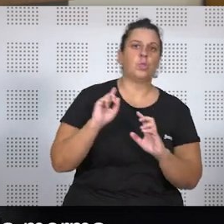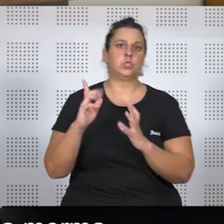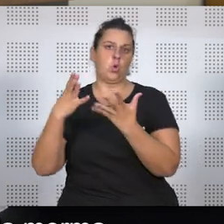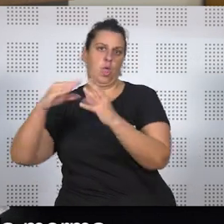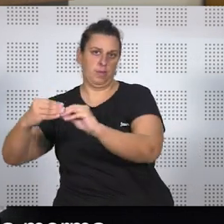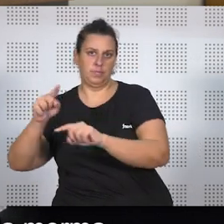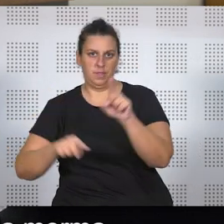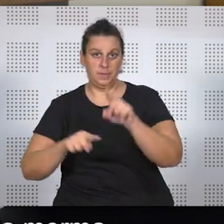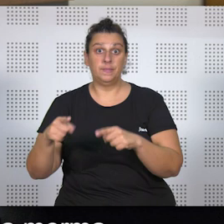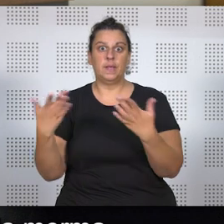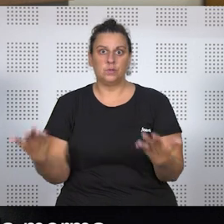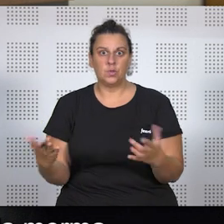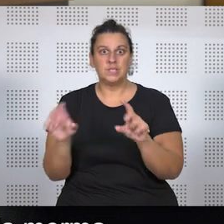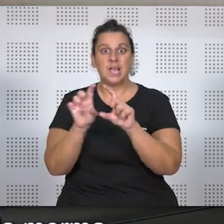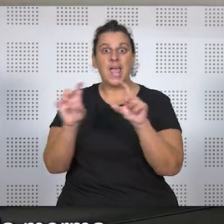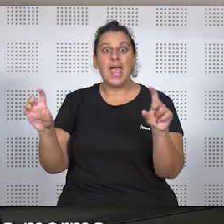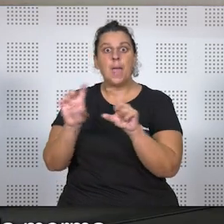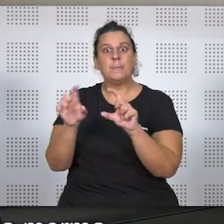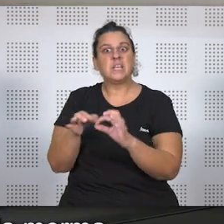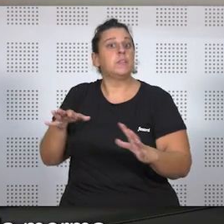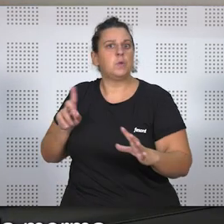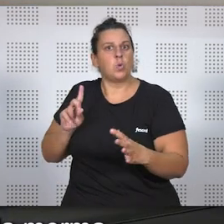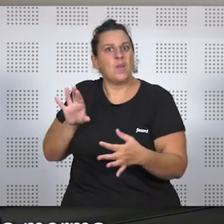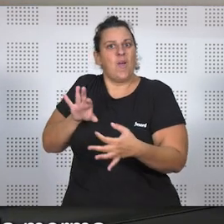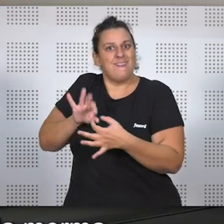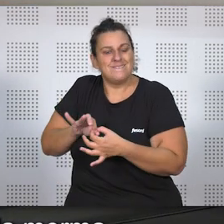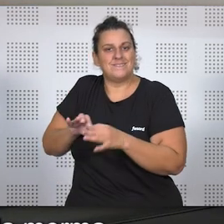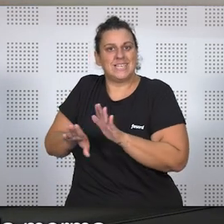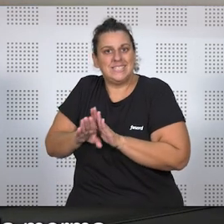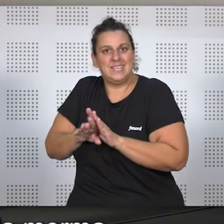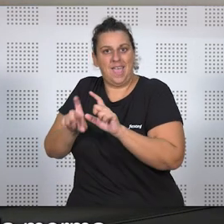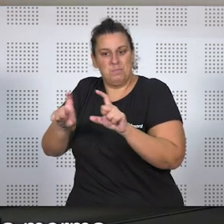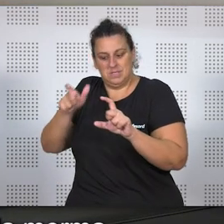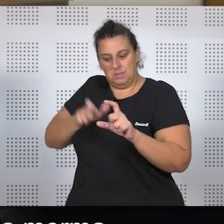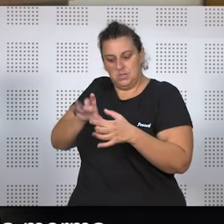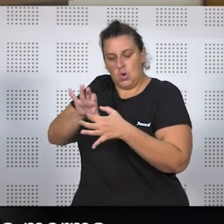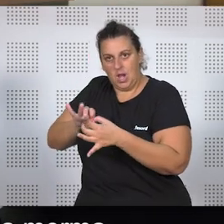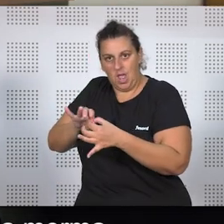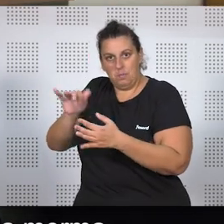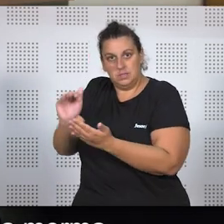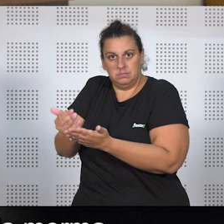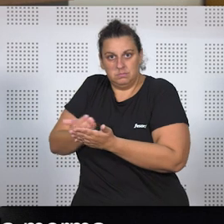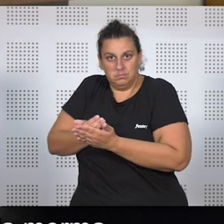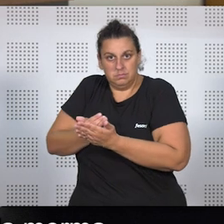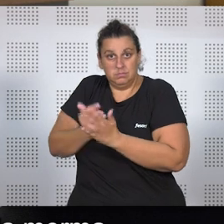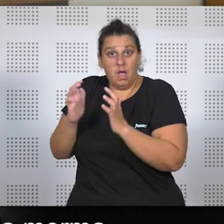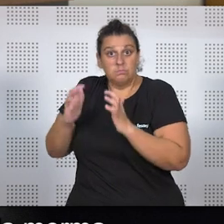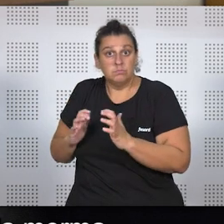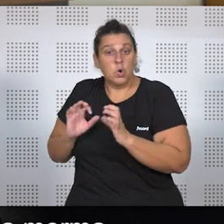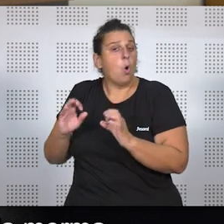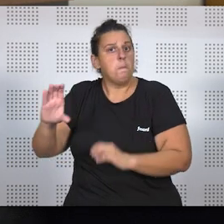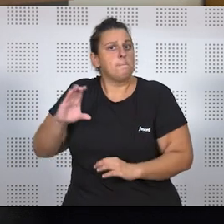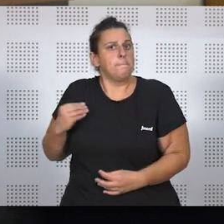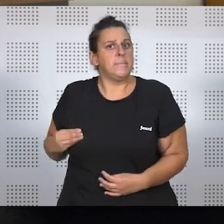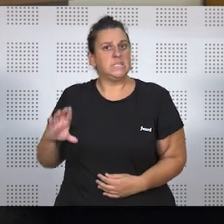la desvinculación con la empresa es inferior, y la misma retributiva incluso puede ser parcial o incluso puede no haber.